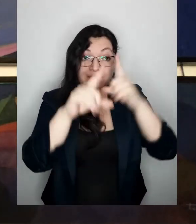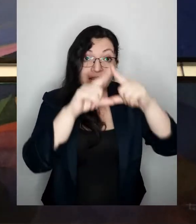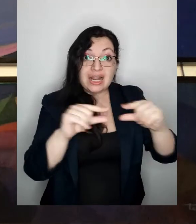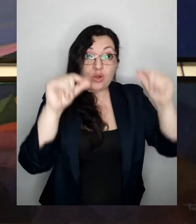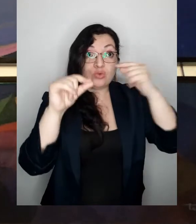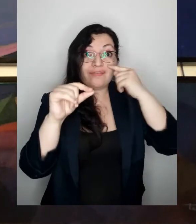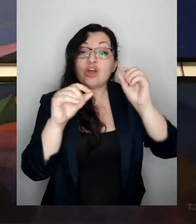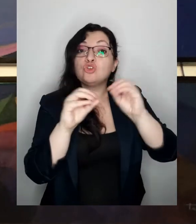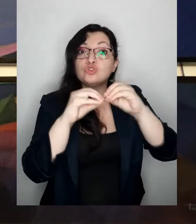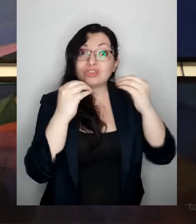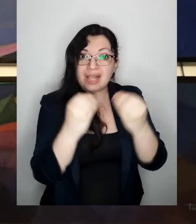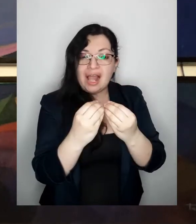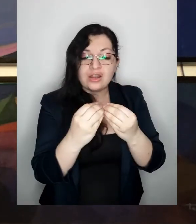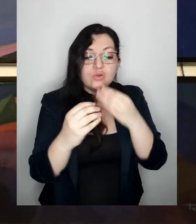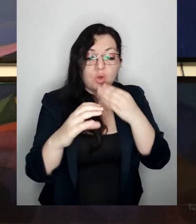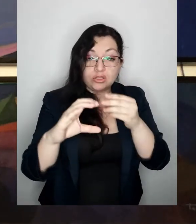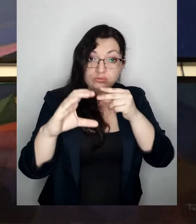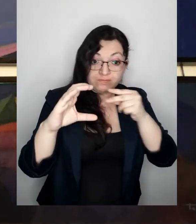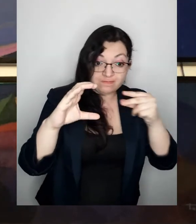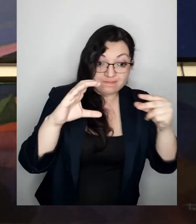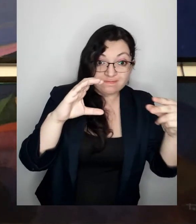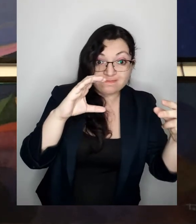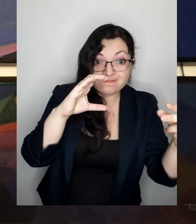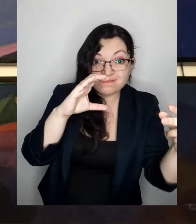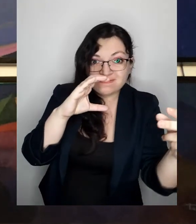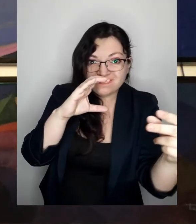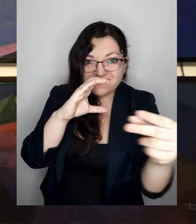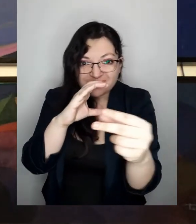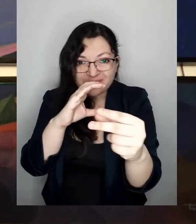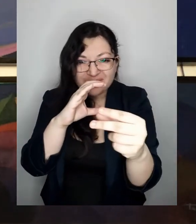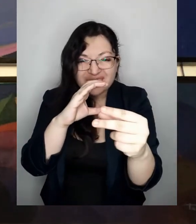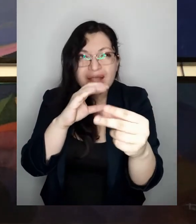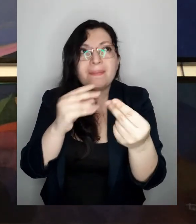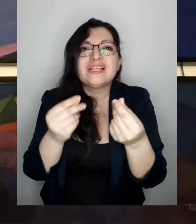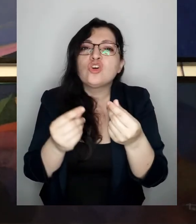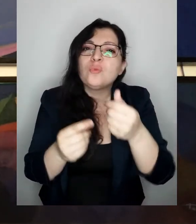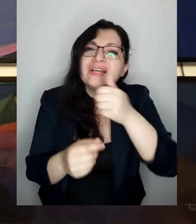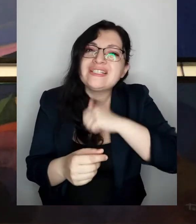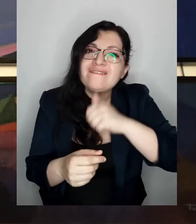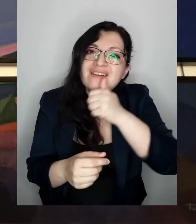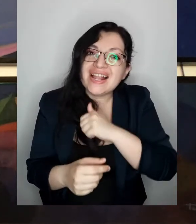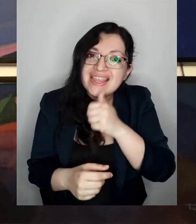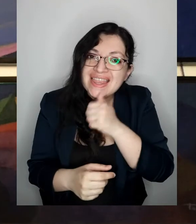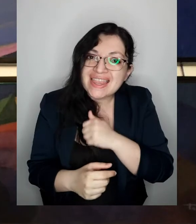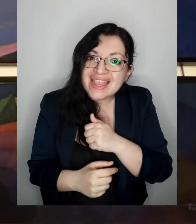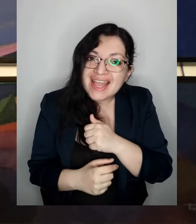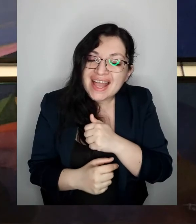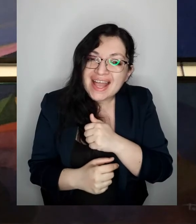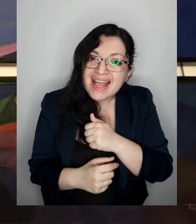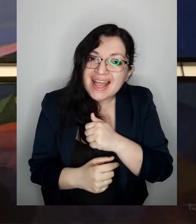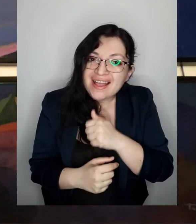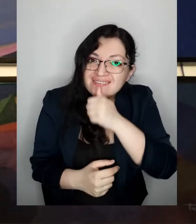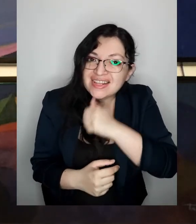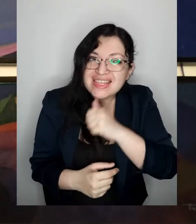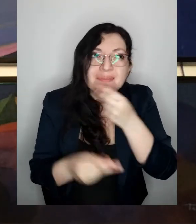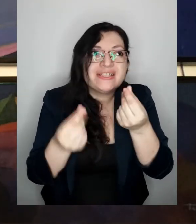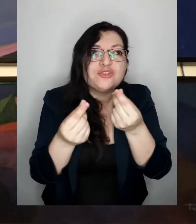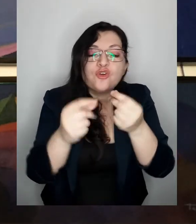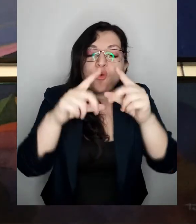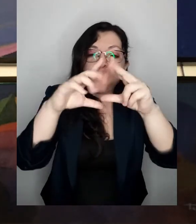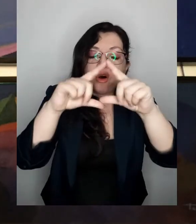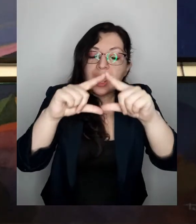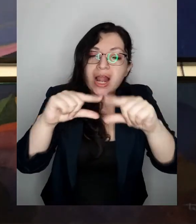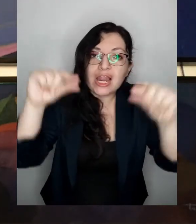y a medida que se va moviendo vamos viendo que como que le faltara un pedazo como si algo lo hubiese mordido